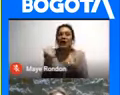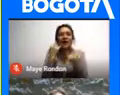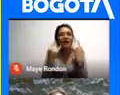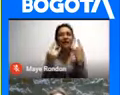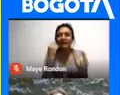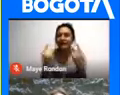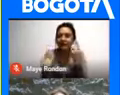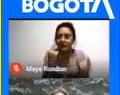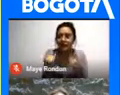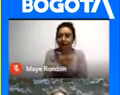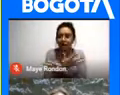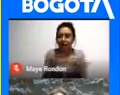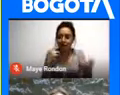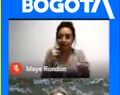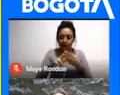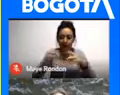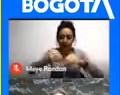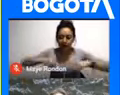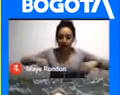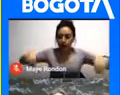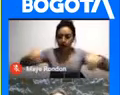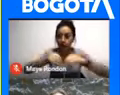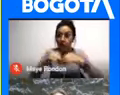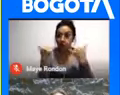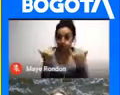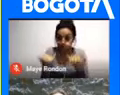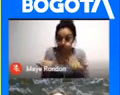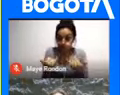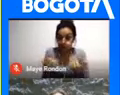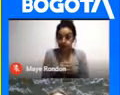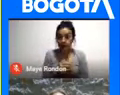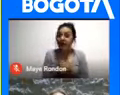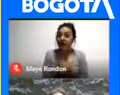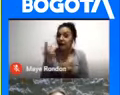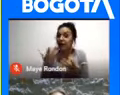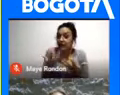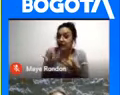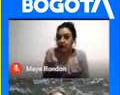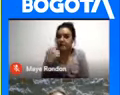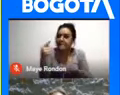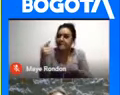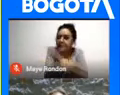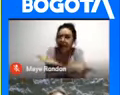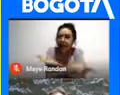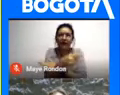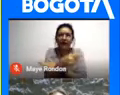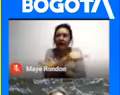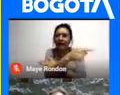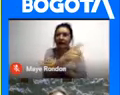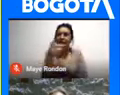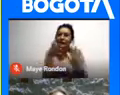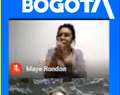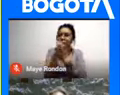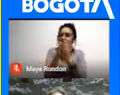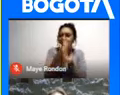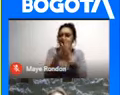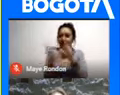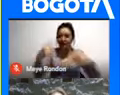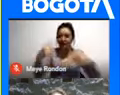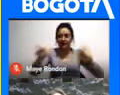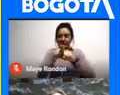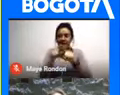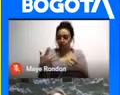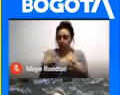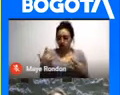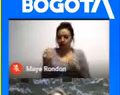Todos esos recursos Que tiene el territorio Pero digamos que queremos Ir un poquito más allá Y contarles a los chicos Qué es lo que